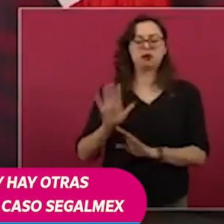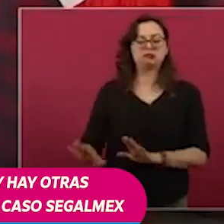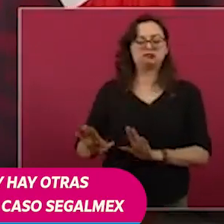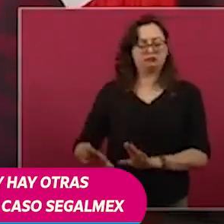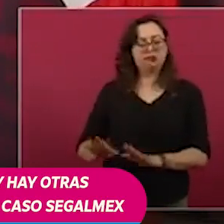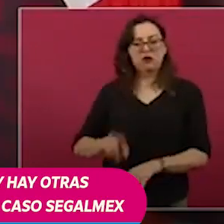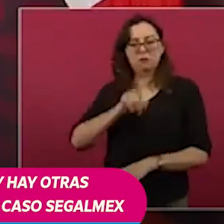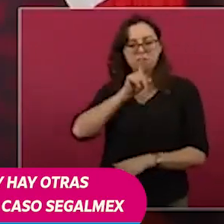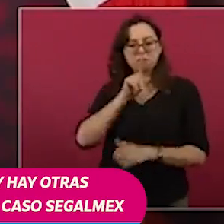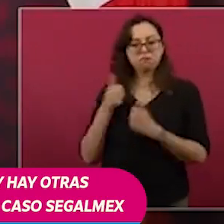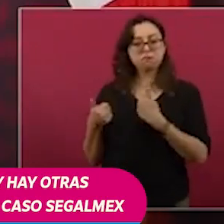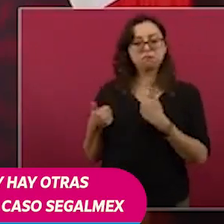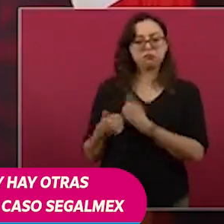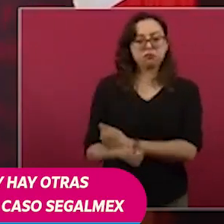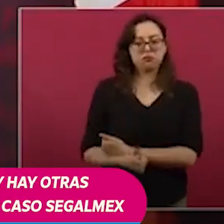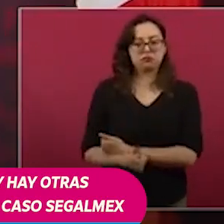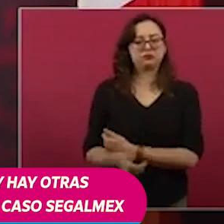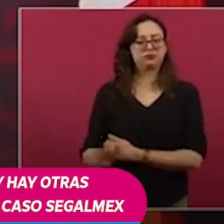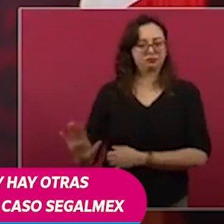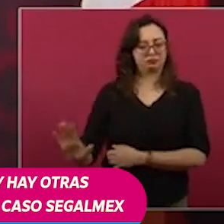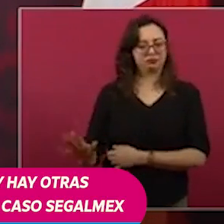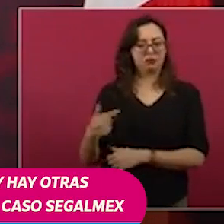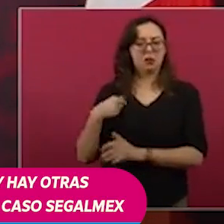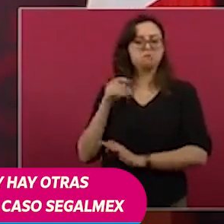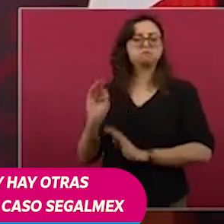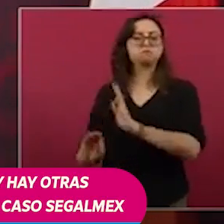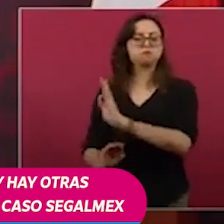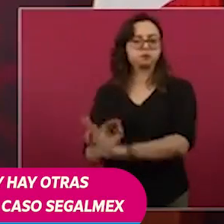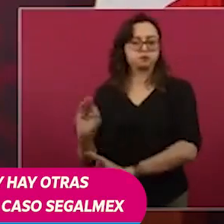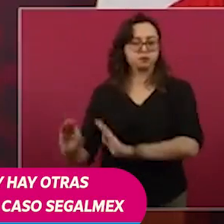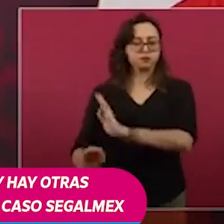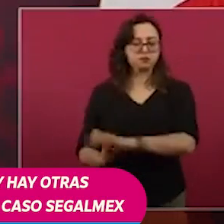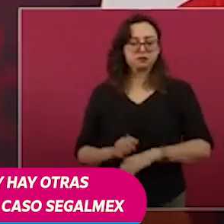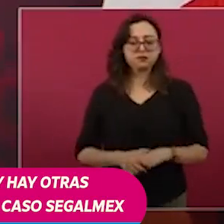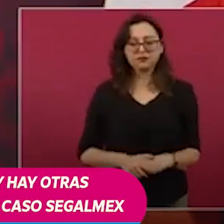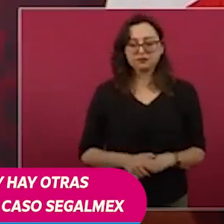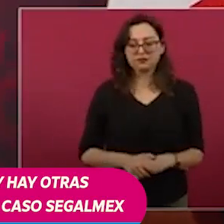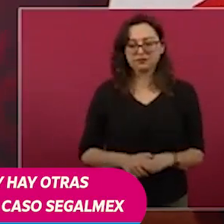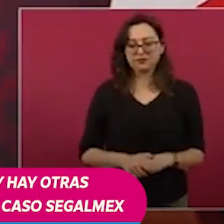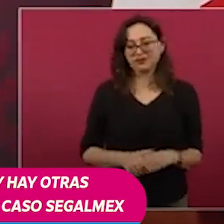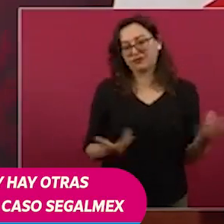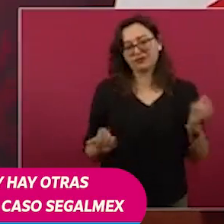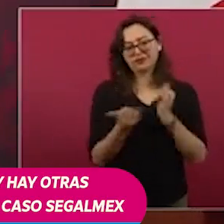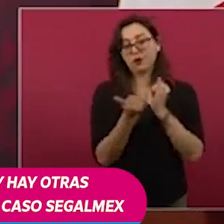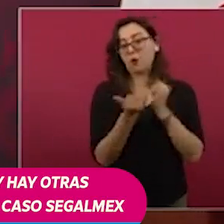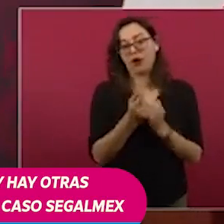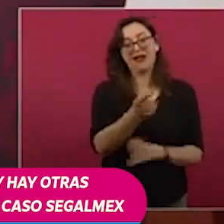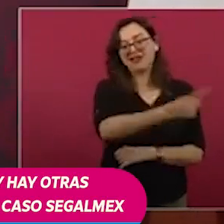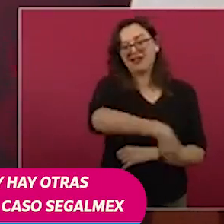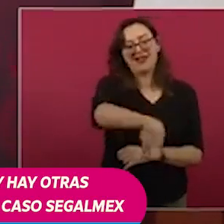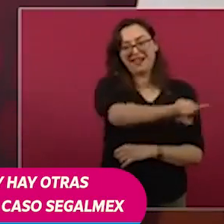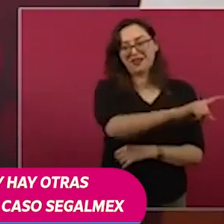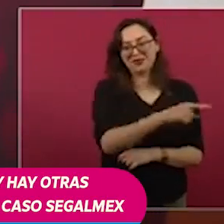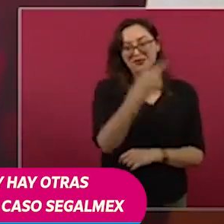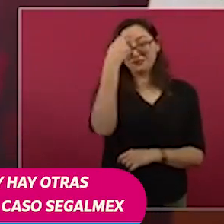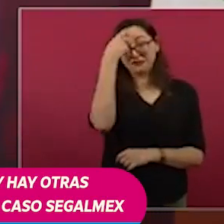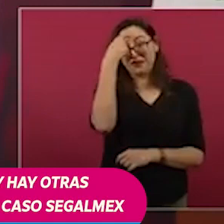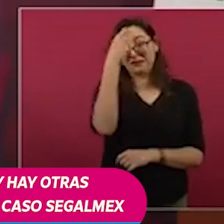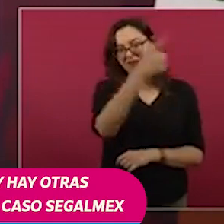retorcidas piensan,